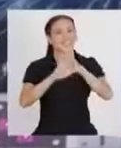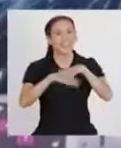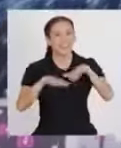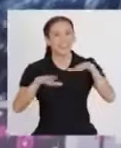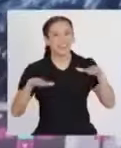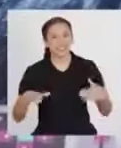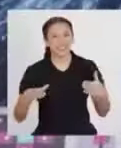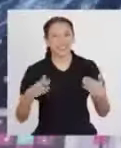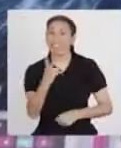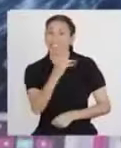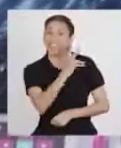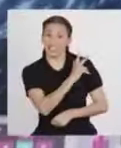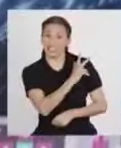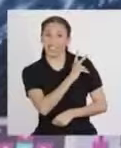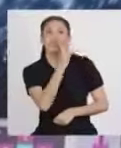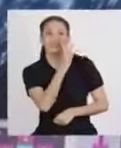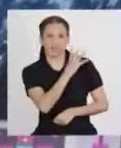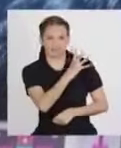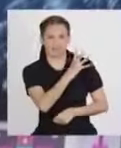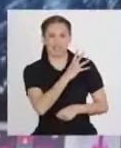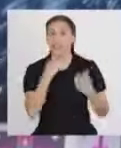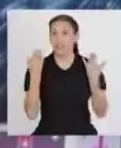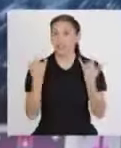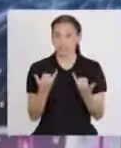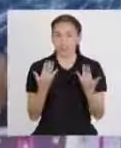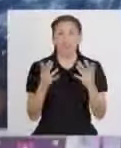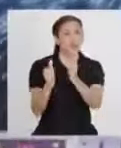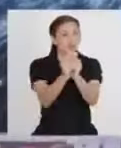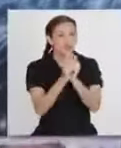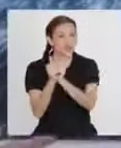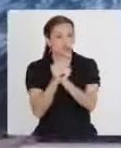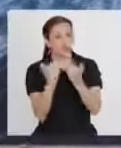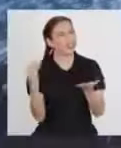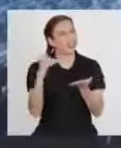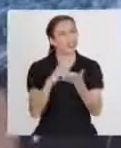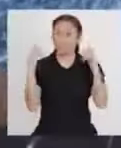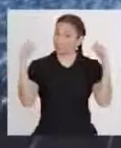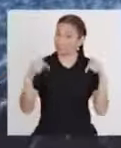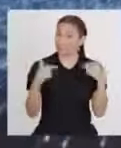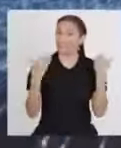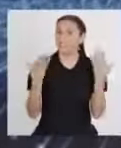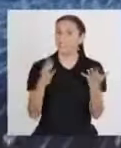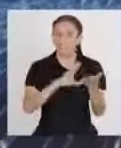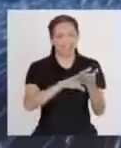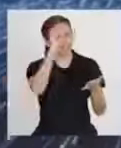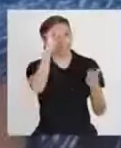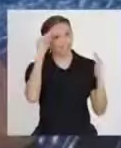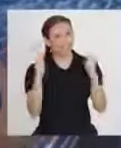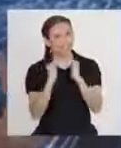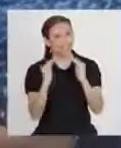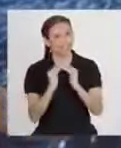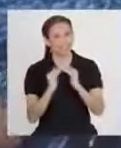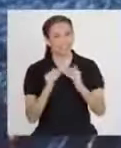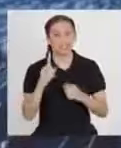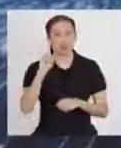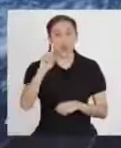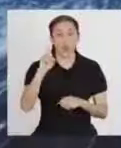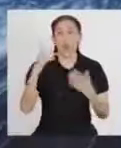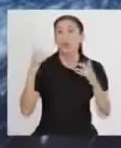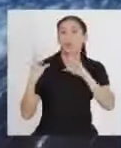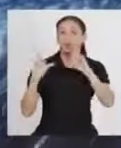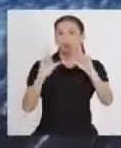Niñas y niños de tercero y cuarto, estamos juntos nuevamente aquí en Aprendo en Casa,